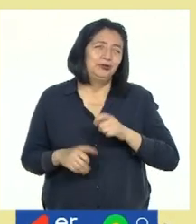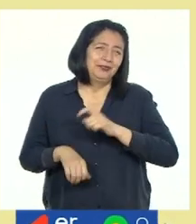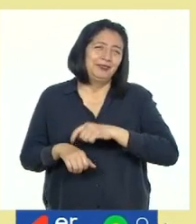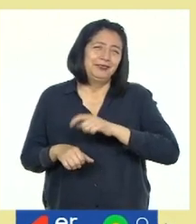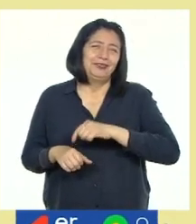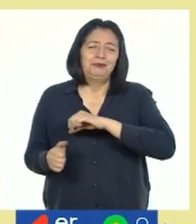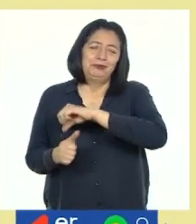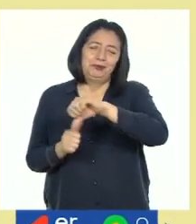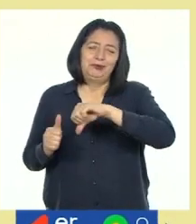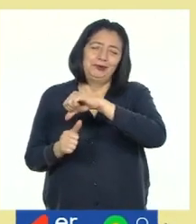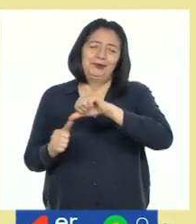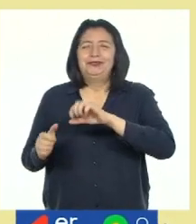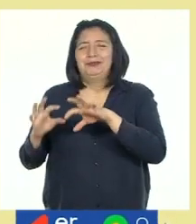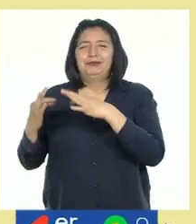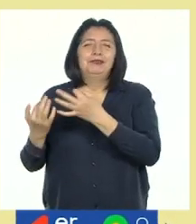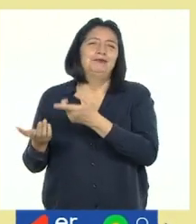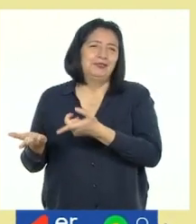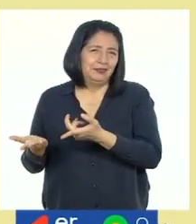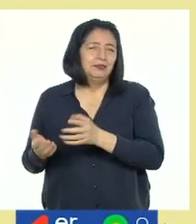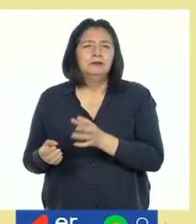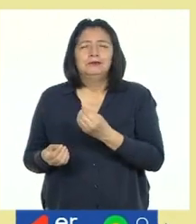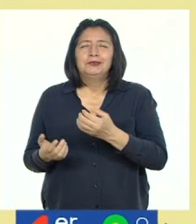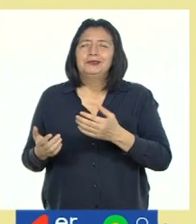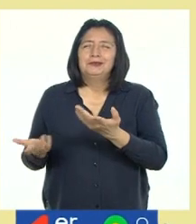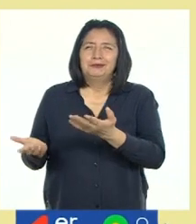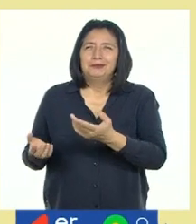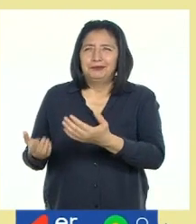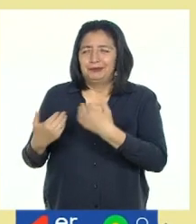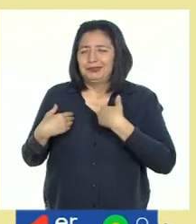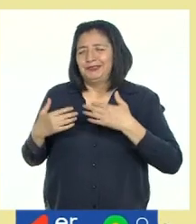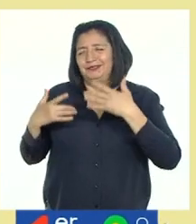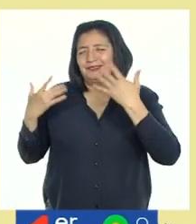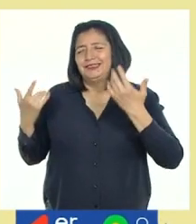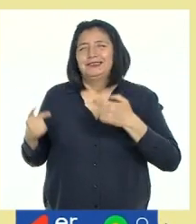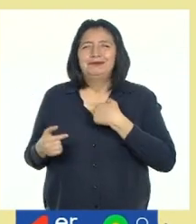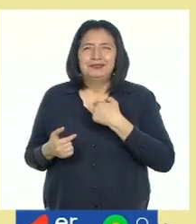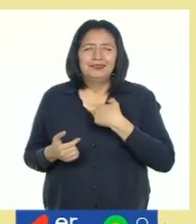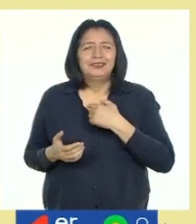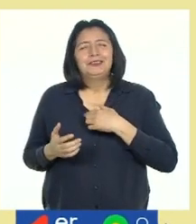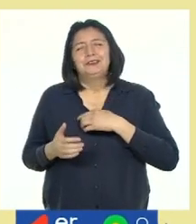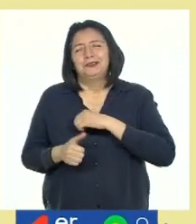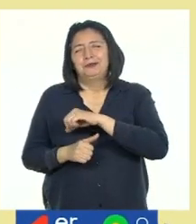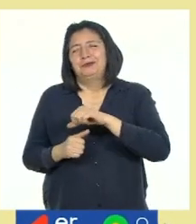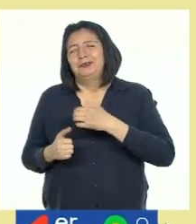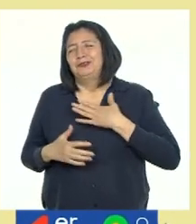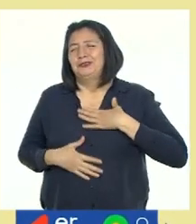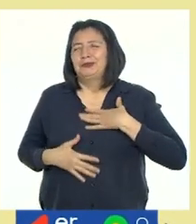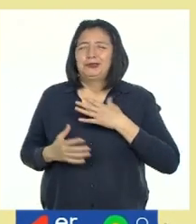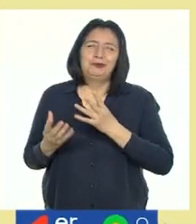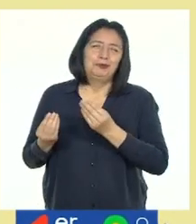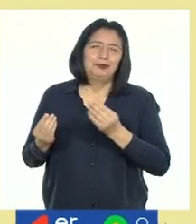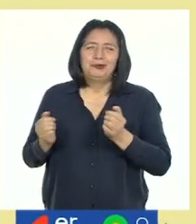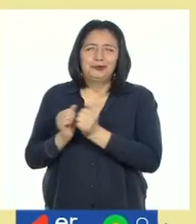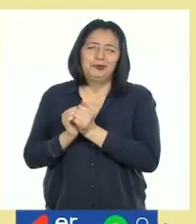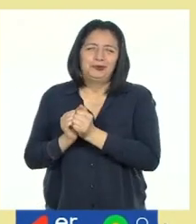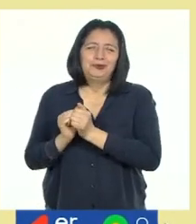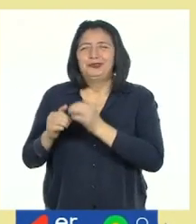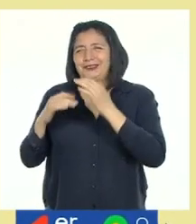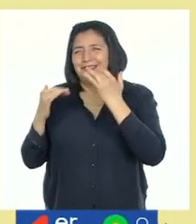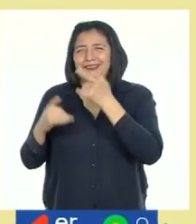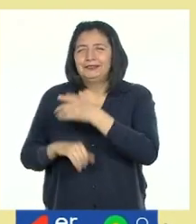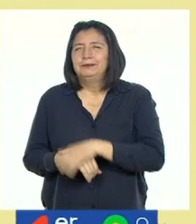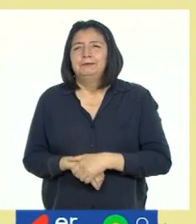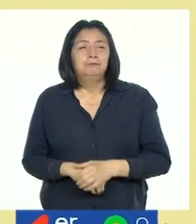tiempo con mi familia porque me hace feliz y la pasamos muy bien juntos riéndonos.